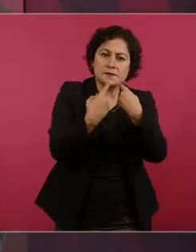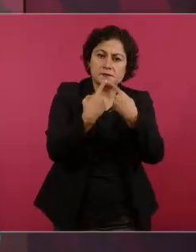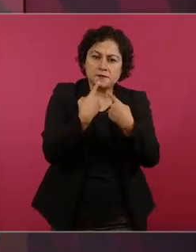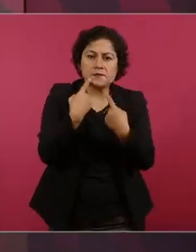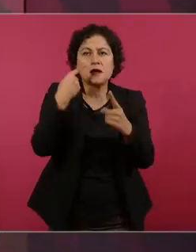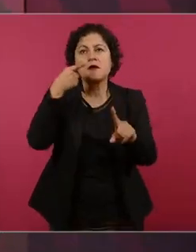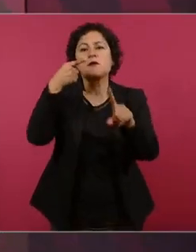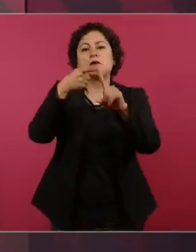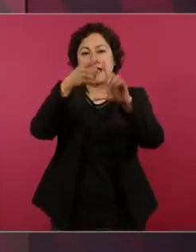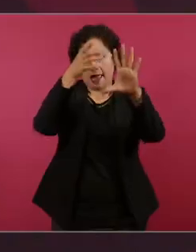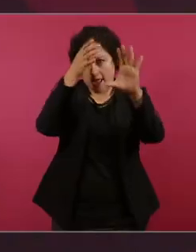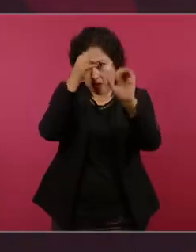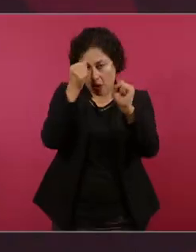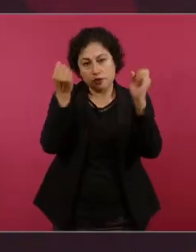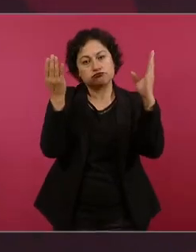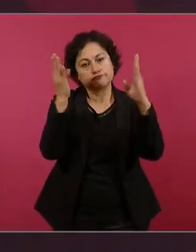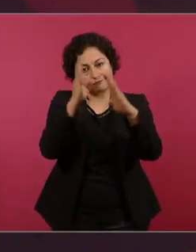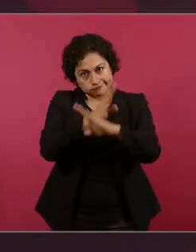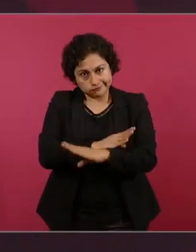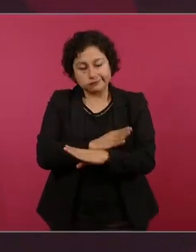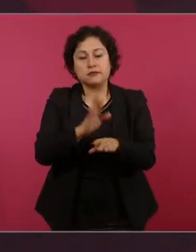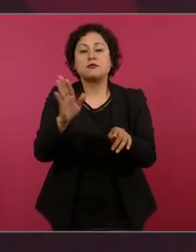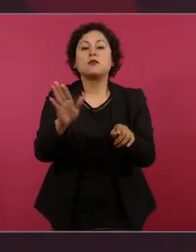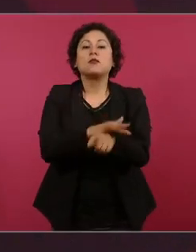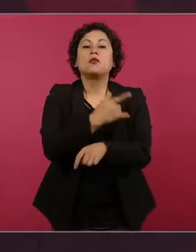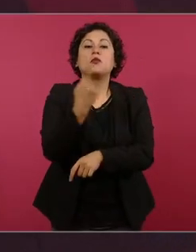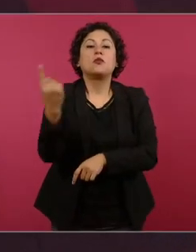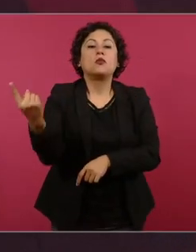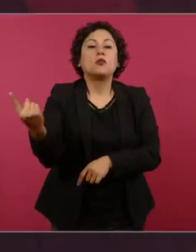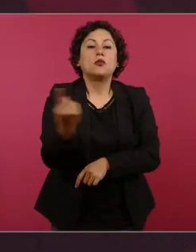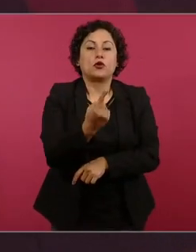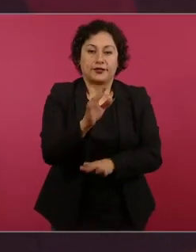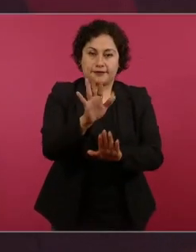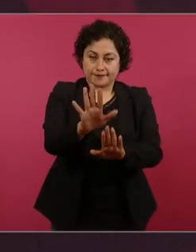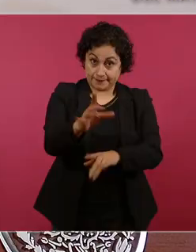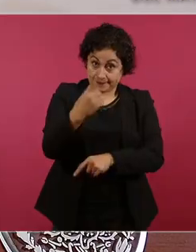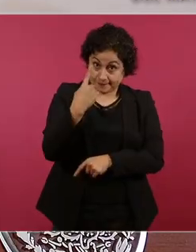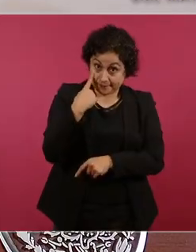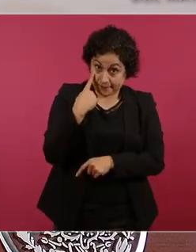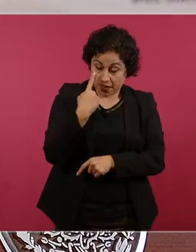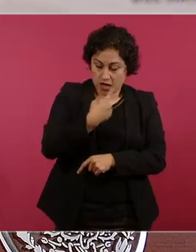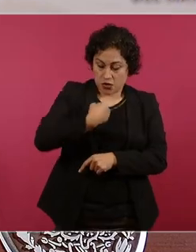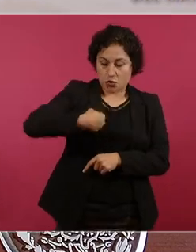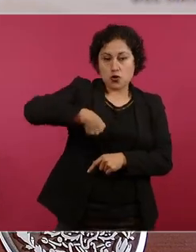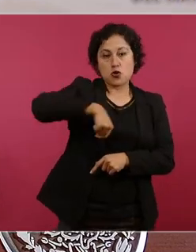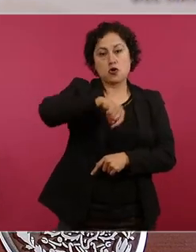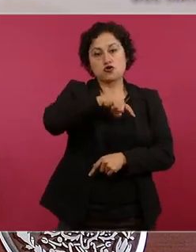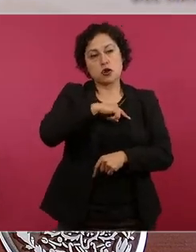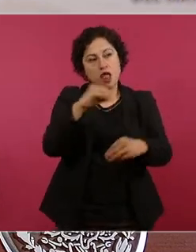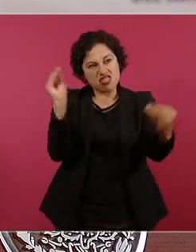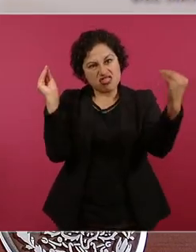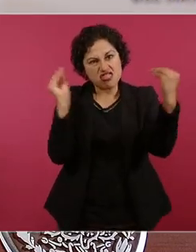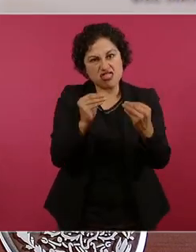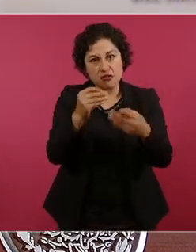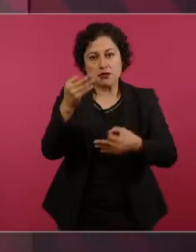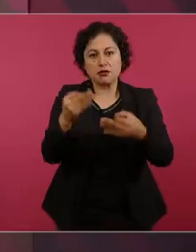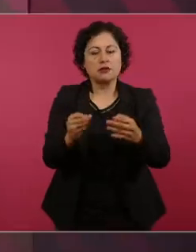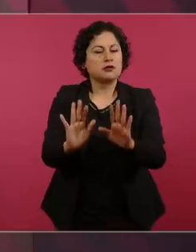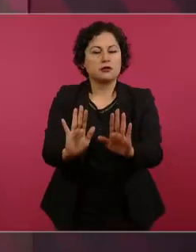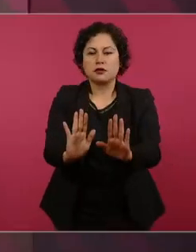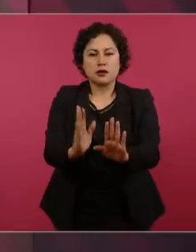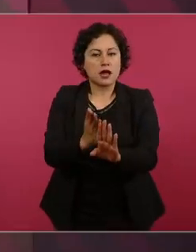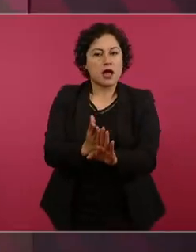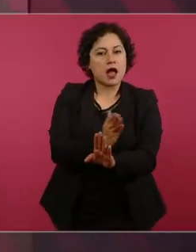nosotros antes de ir a una querella a un pleito judicial buscamos siempre